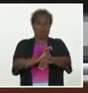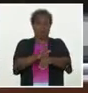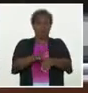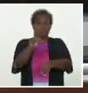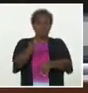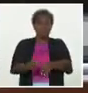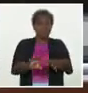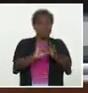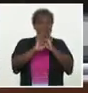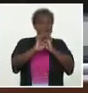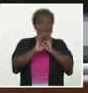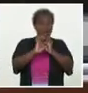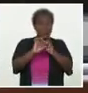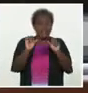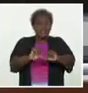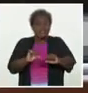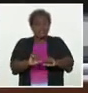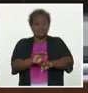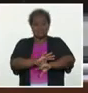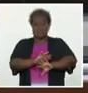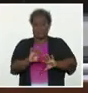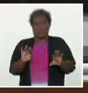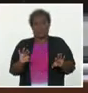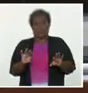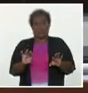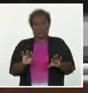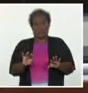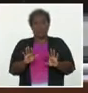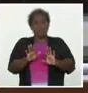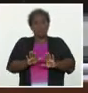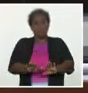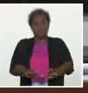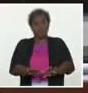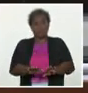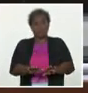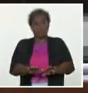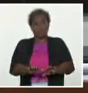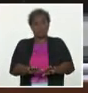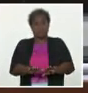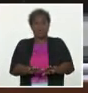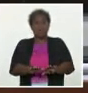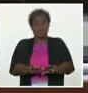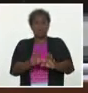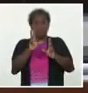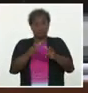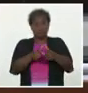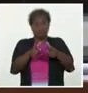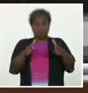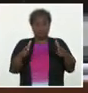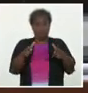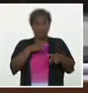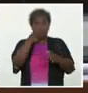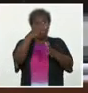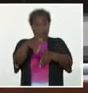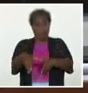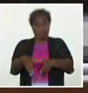de grave y para evitar un número importante de muerte